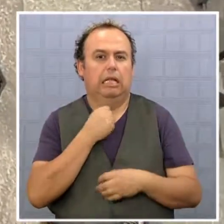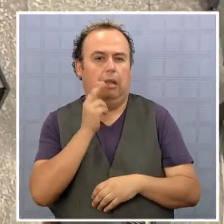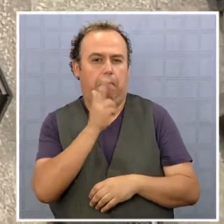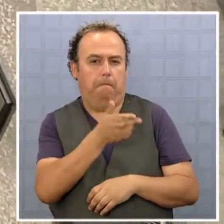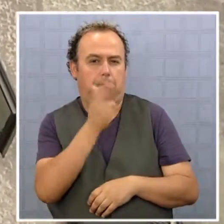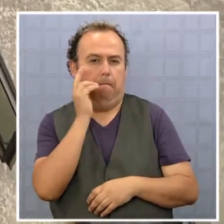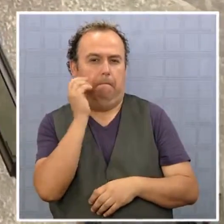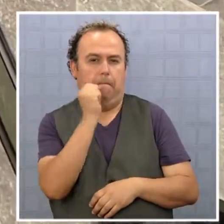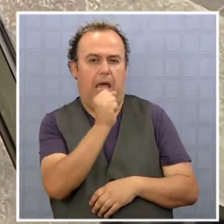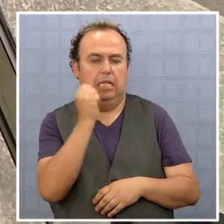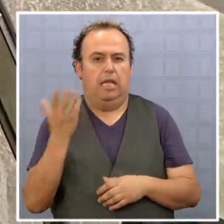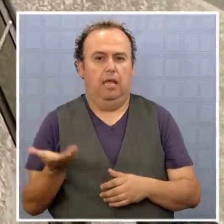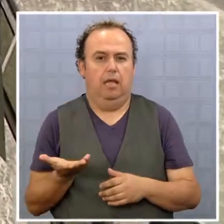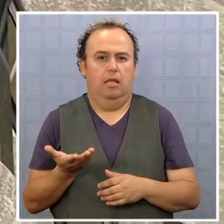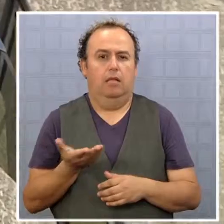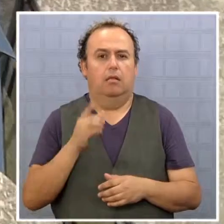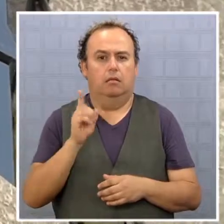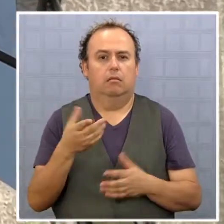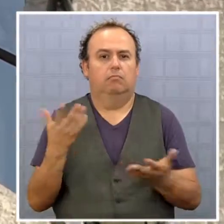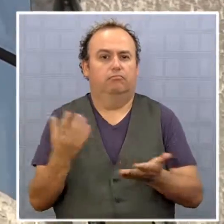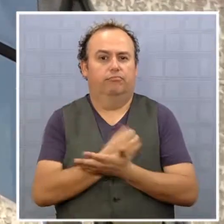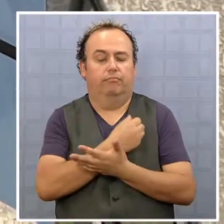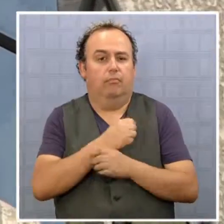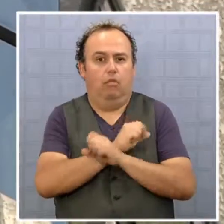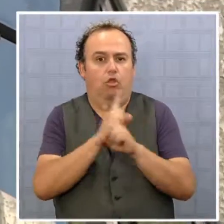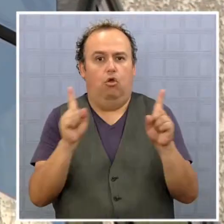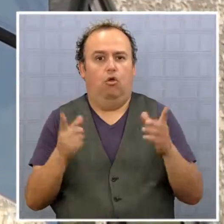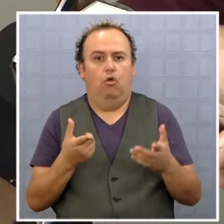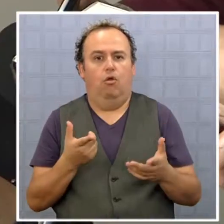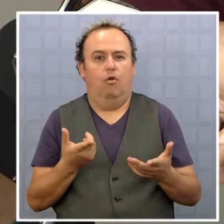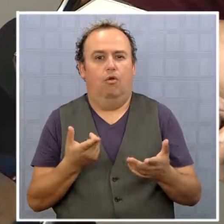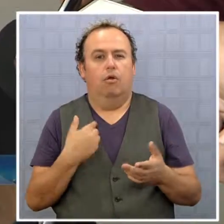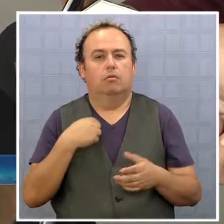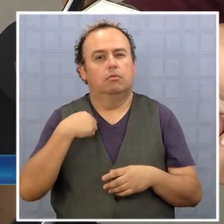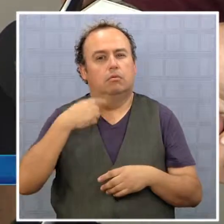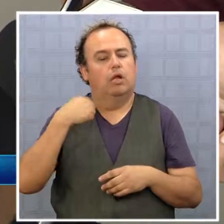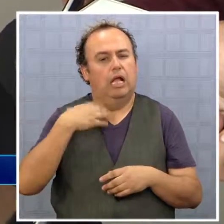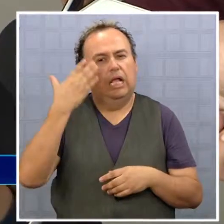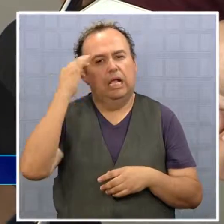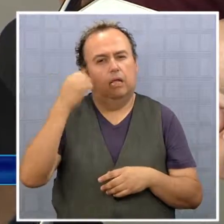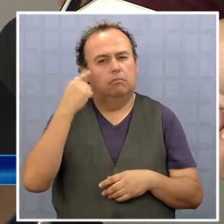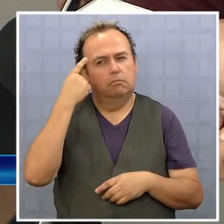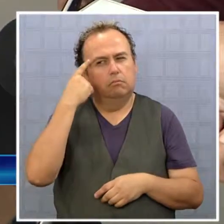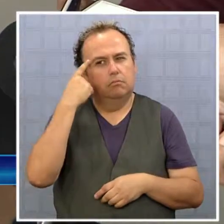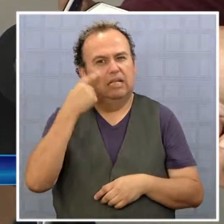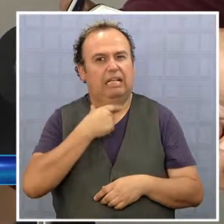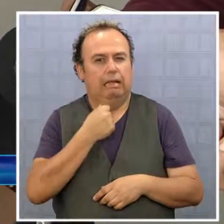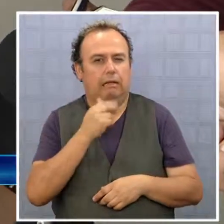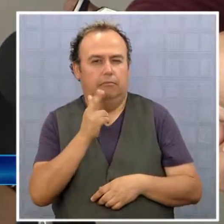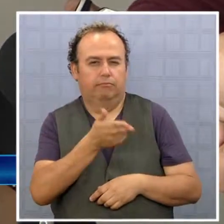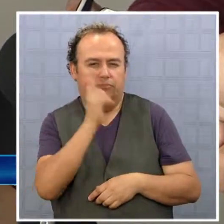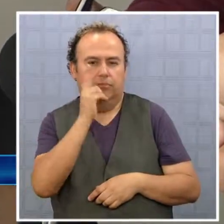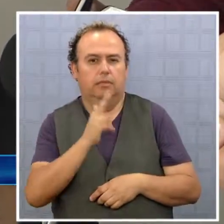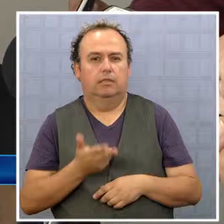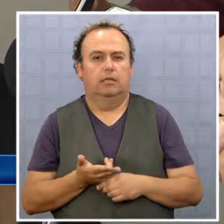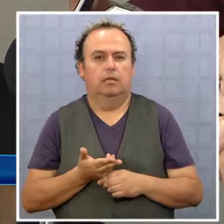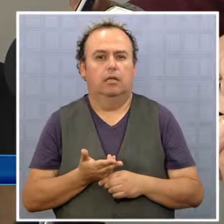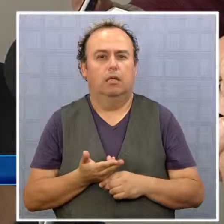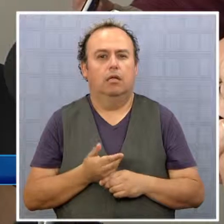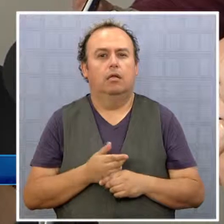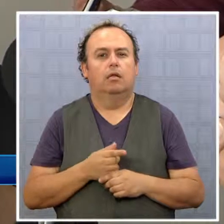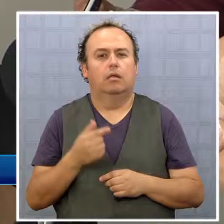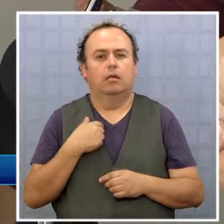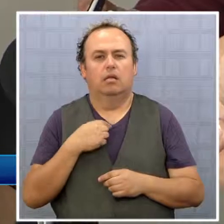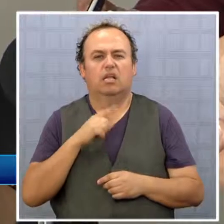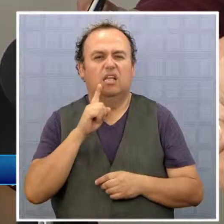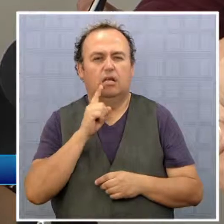de homicidio calificado en calidad de frustrado. Aquí existe premeditación. Previo a este disparo,